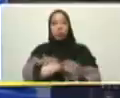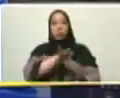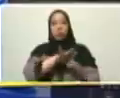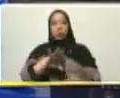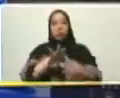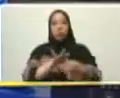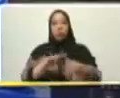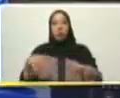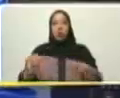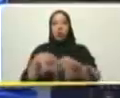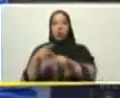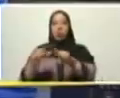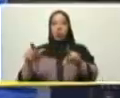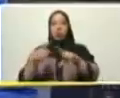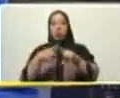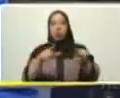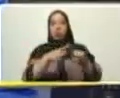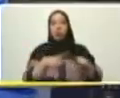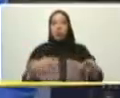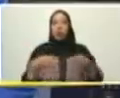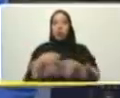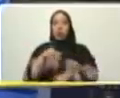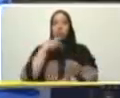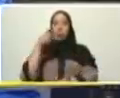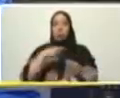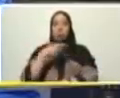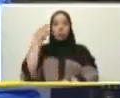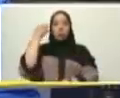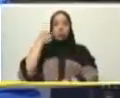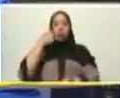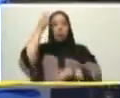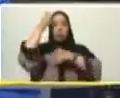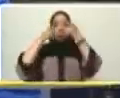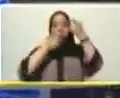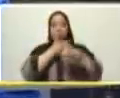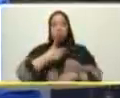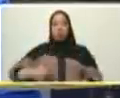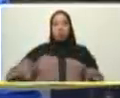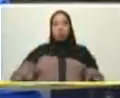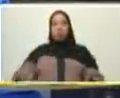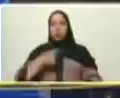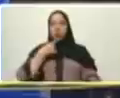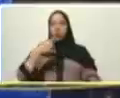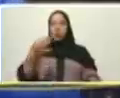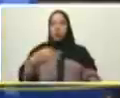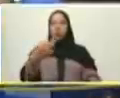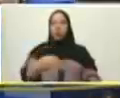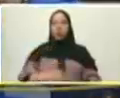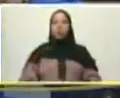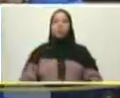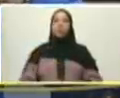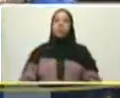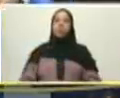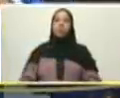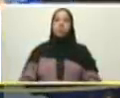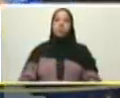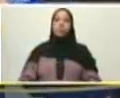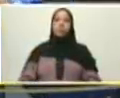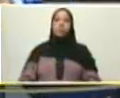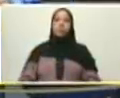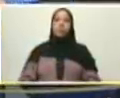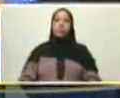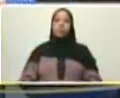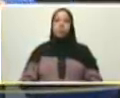polo patriótico el bolivaranismo del siglo XXI el chavismo somos de verdad tenemos líderes ahí en cada